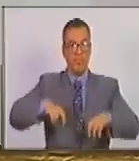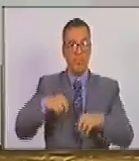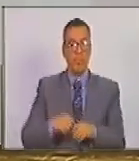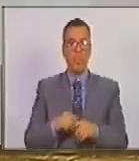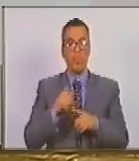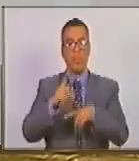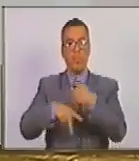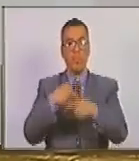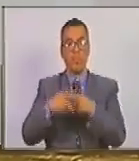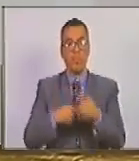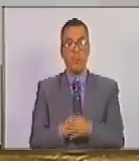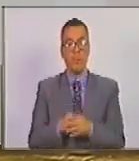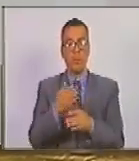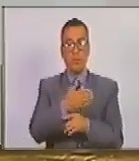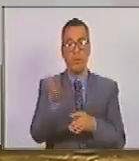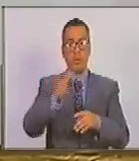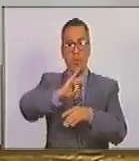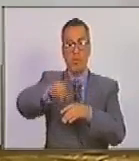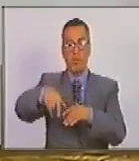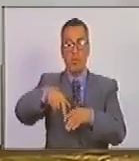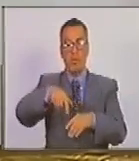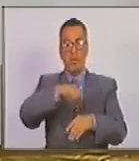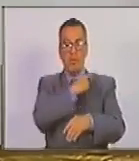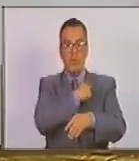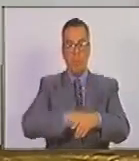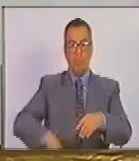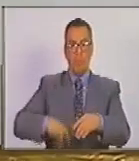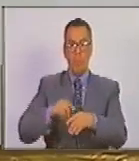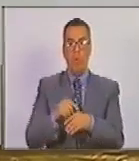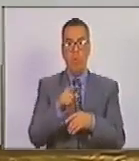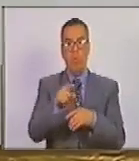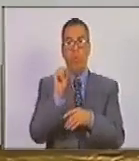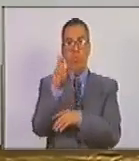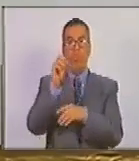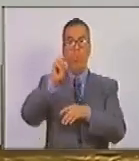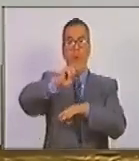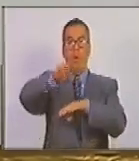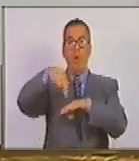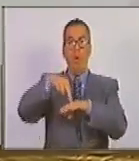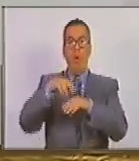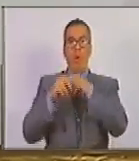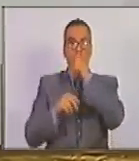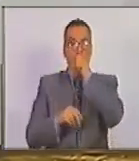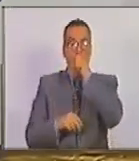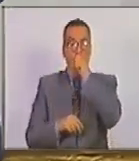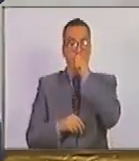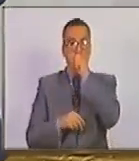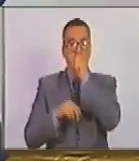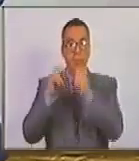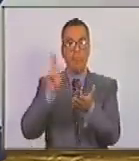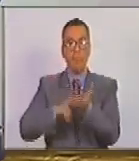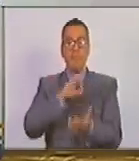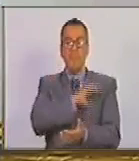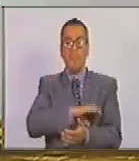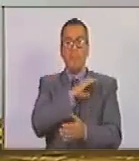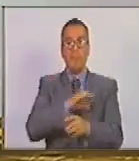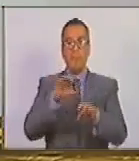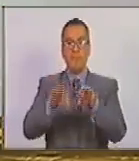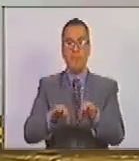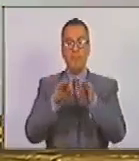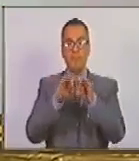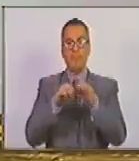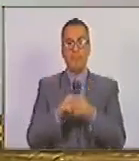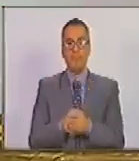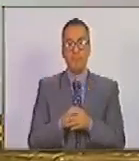encomendada por usted como presidente de nuestra asamblea y aprobada además una comisión especial en esta